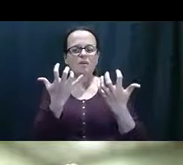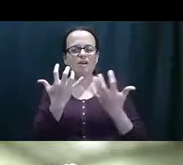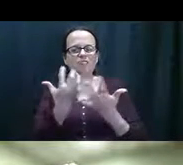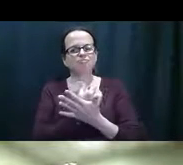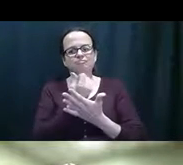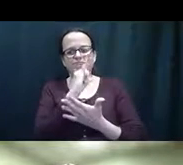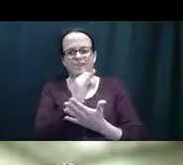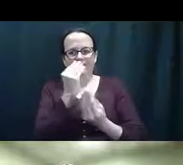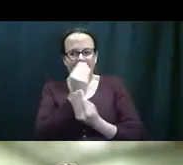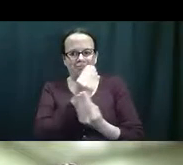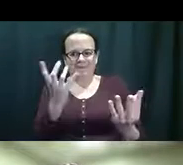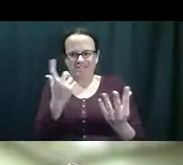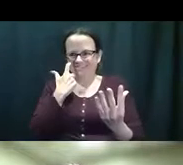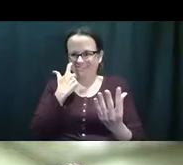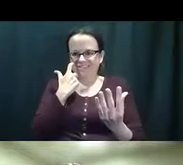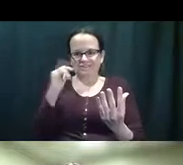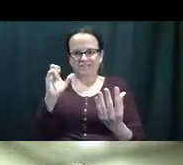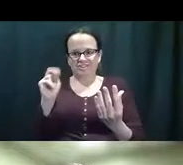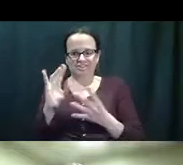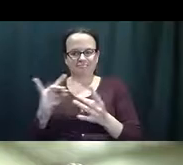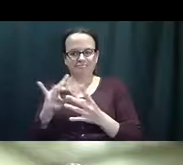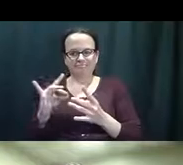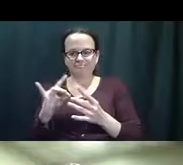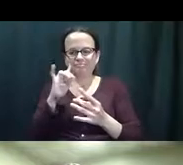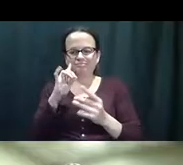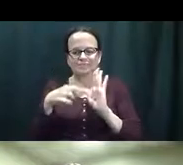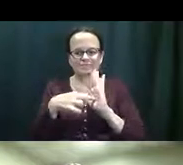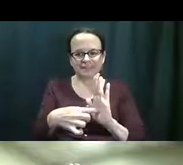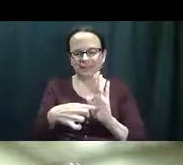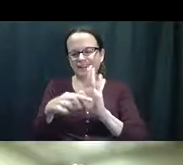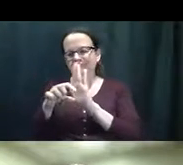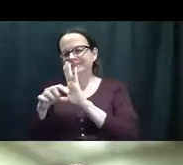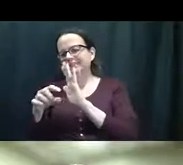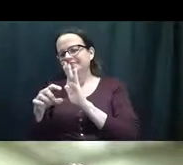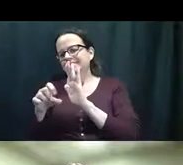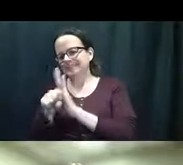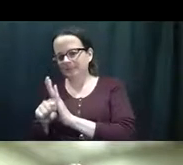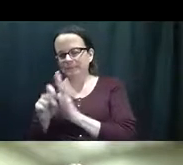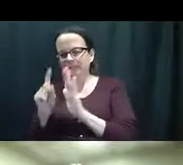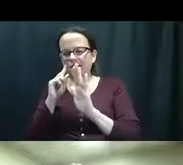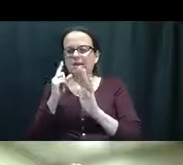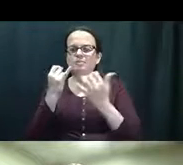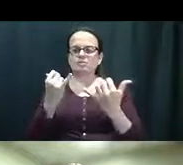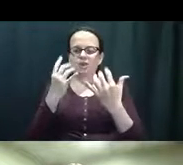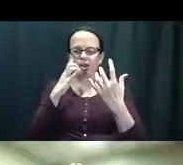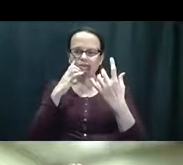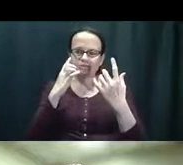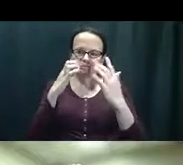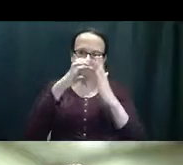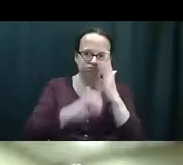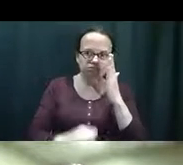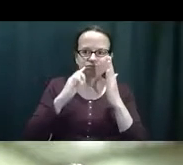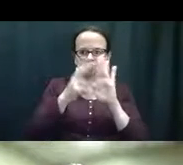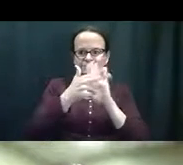Entonces, ahora me gustaría tomar esta información que acabamos de hacer prove, proveída por Jason y de cosas que nosotros vamos a mirar,